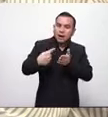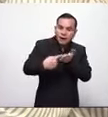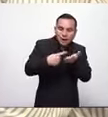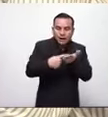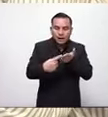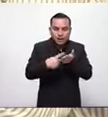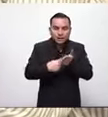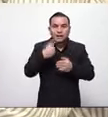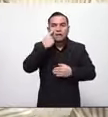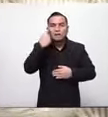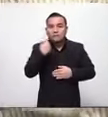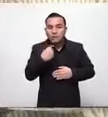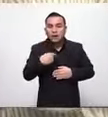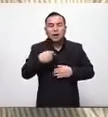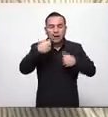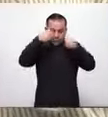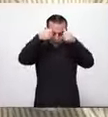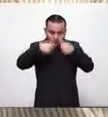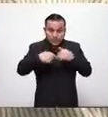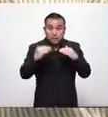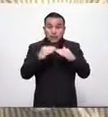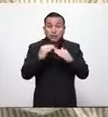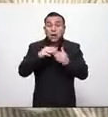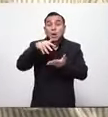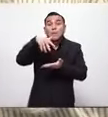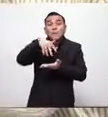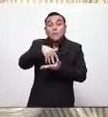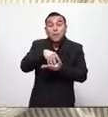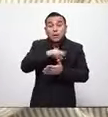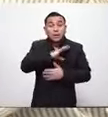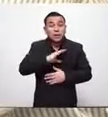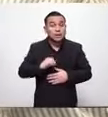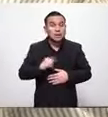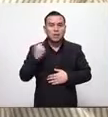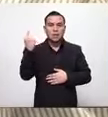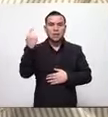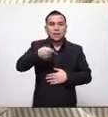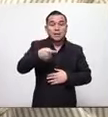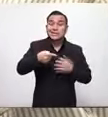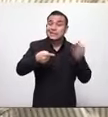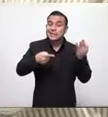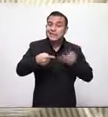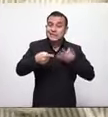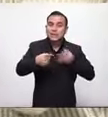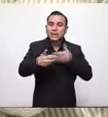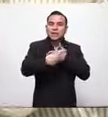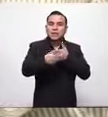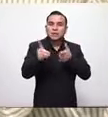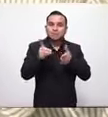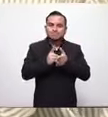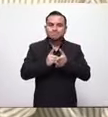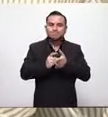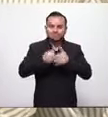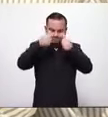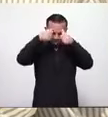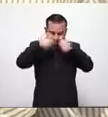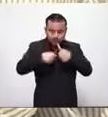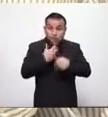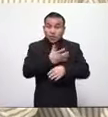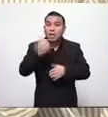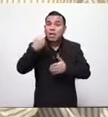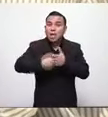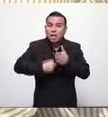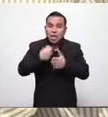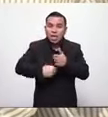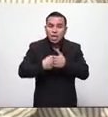pero además es lo que el pueblo salvadoreño nos está exigiendo que busquemos acuerdos